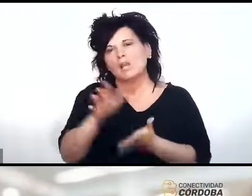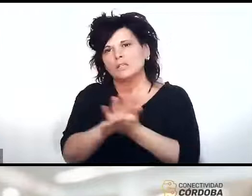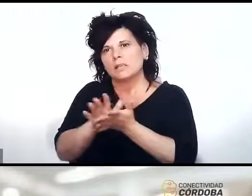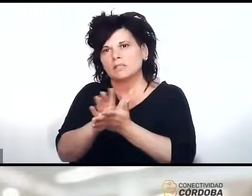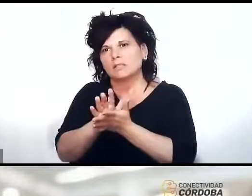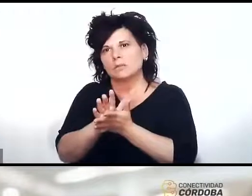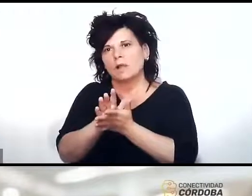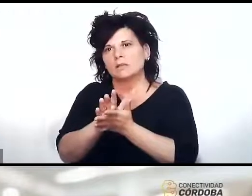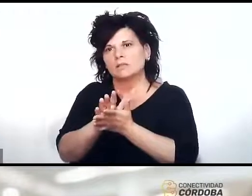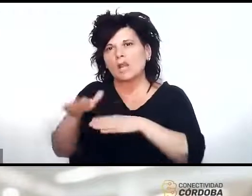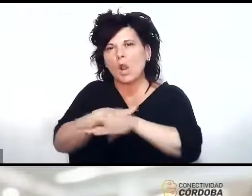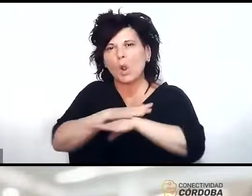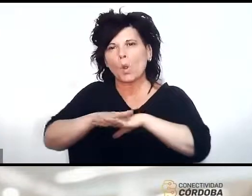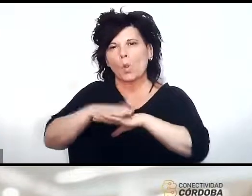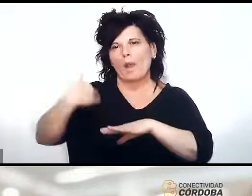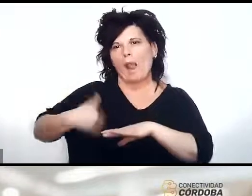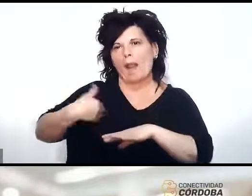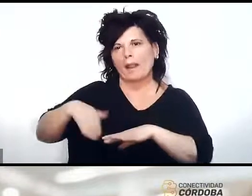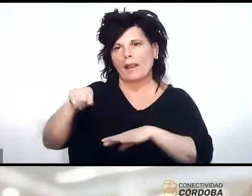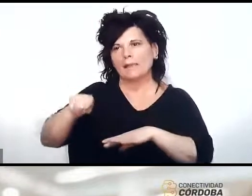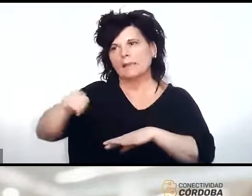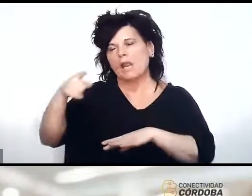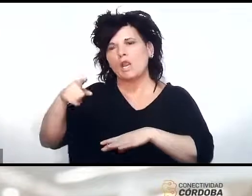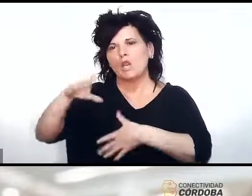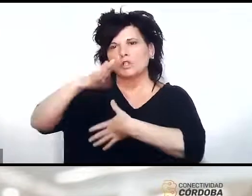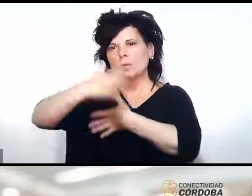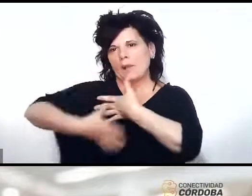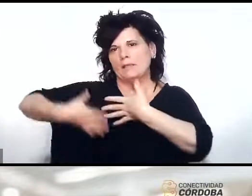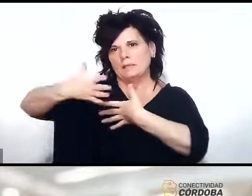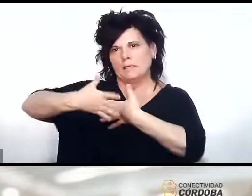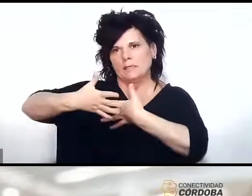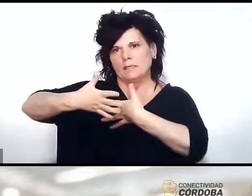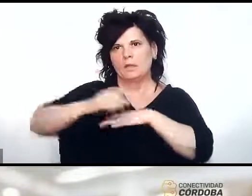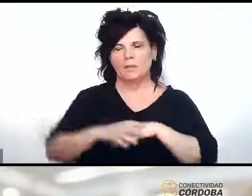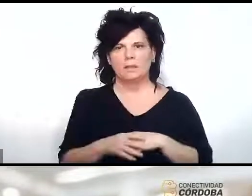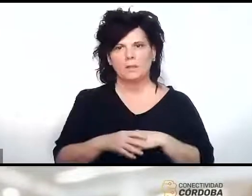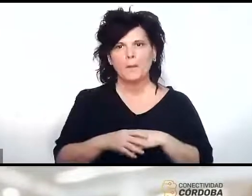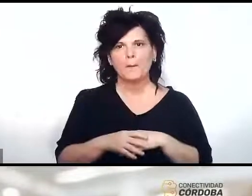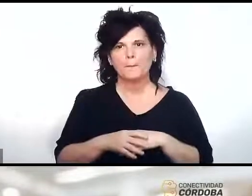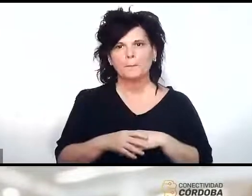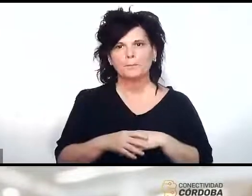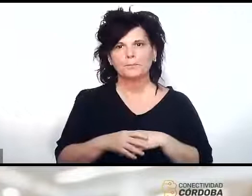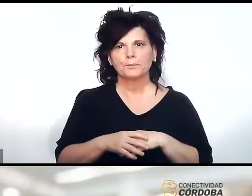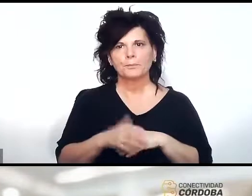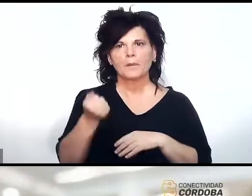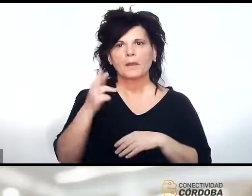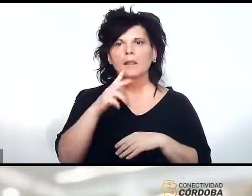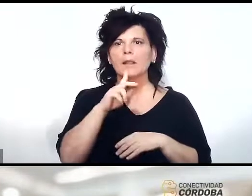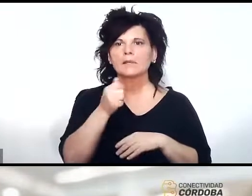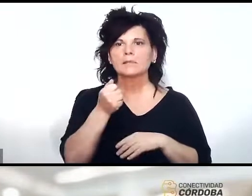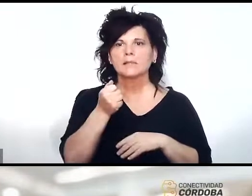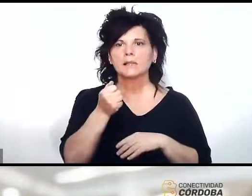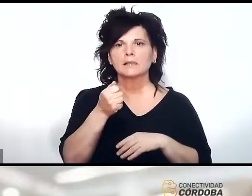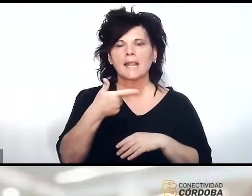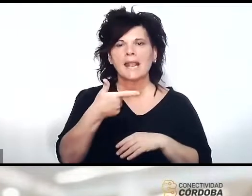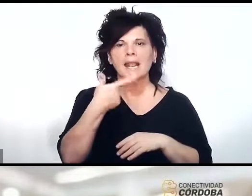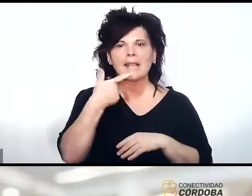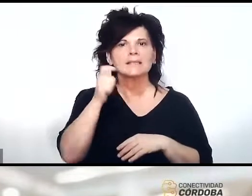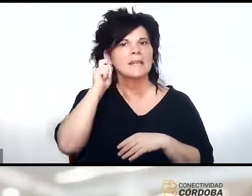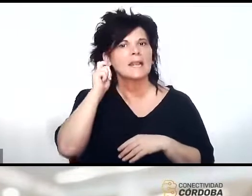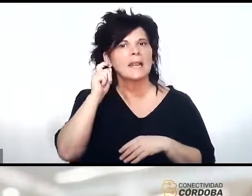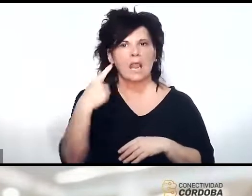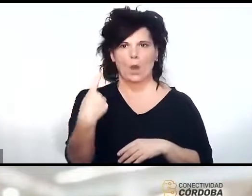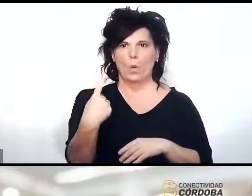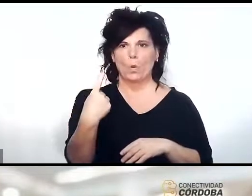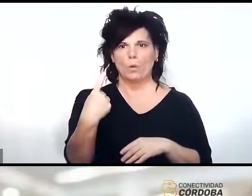limítrofes dependen si es ARSAT-1 o ARSAT-2 ARSAT-SG-1 si bien es un satélite geostacionario también va